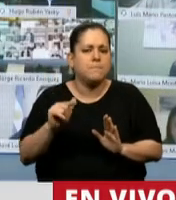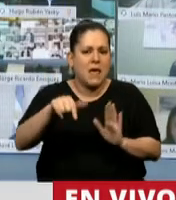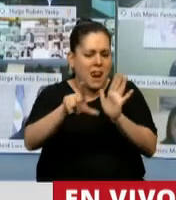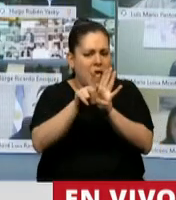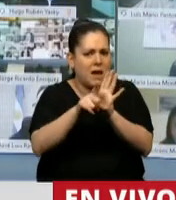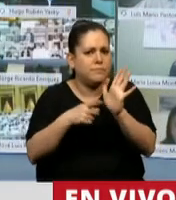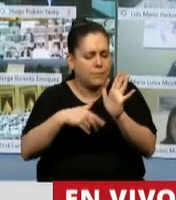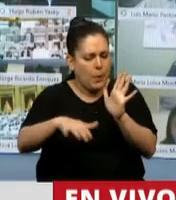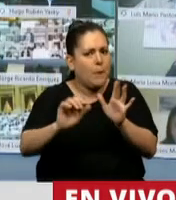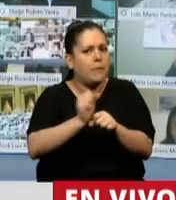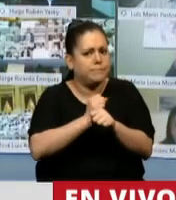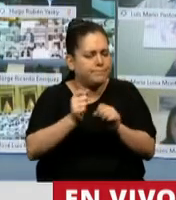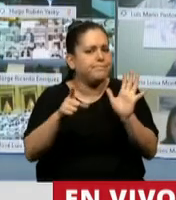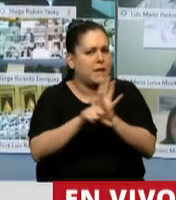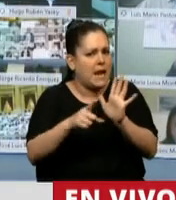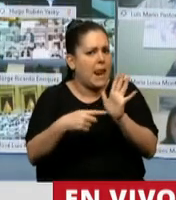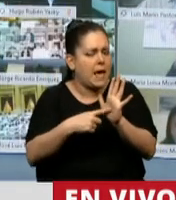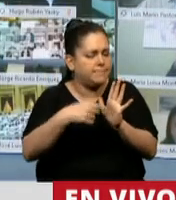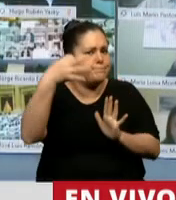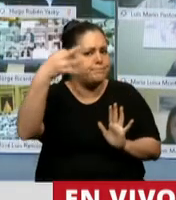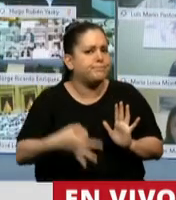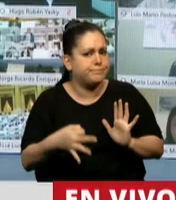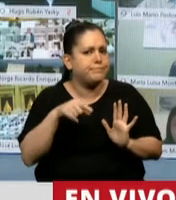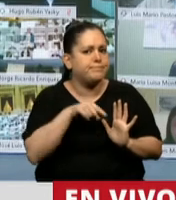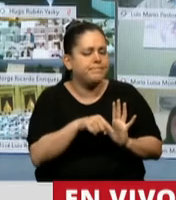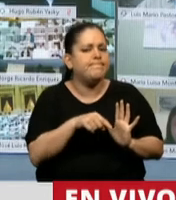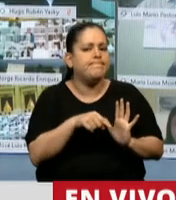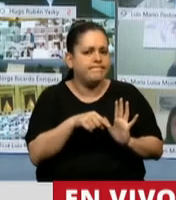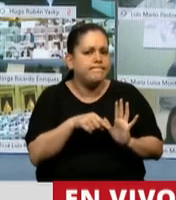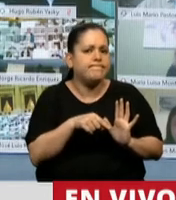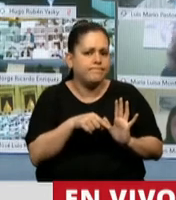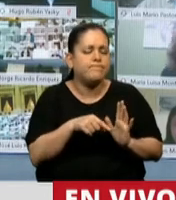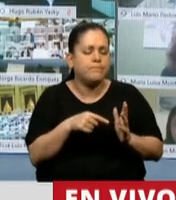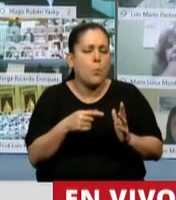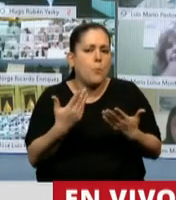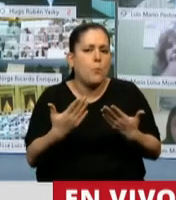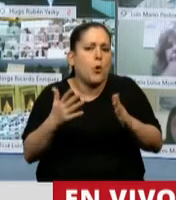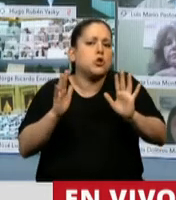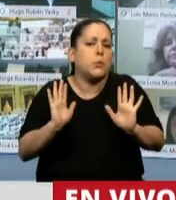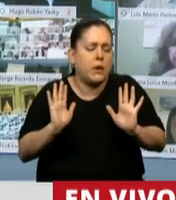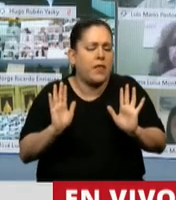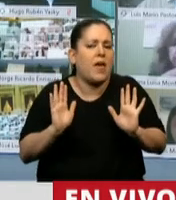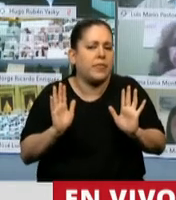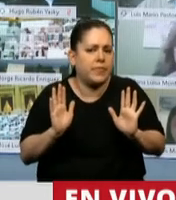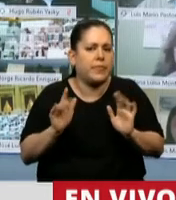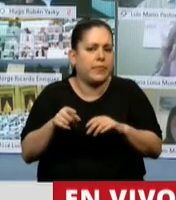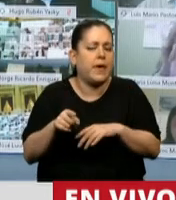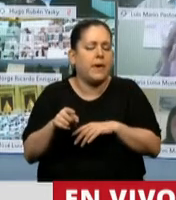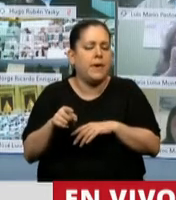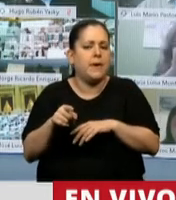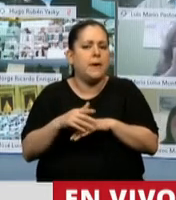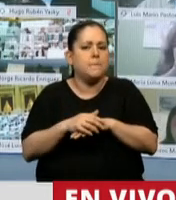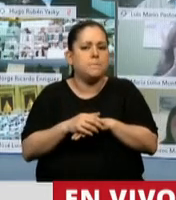ley que sin duda va a generar la posibilidad, al menos, de que